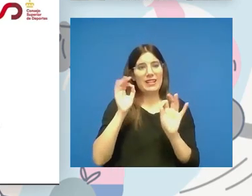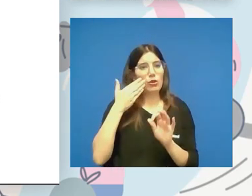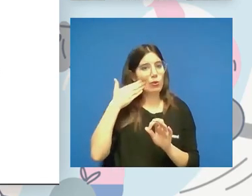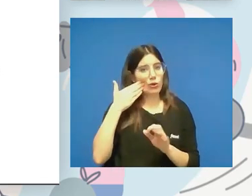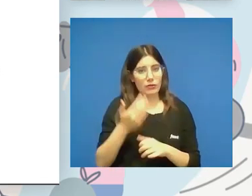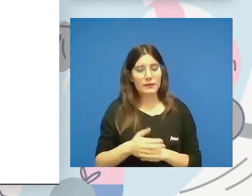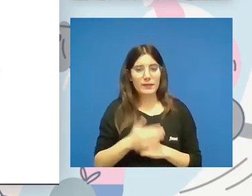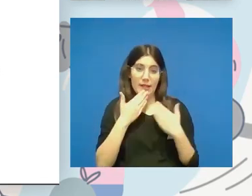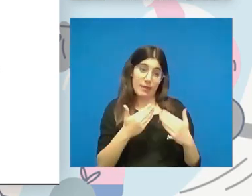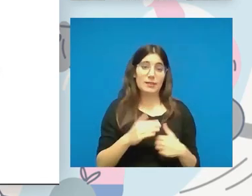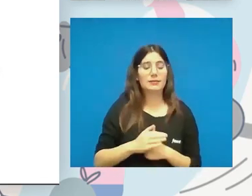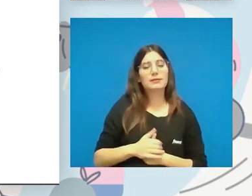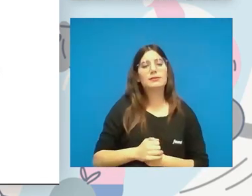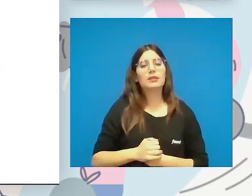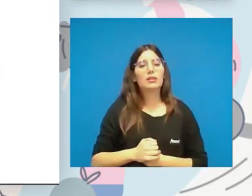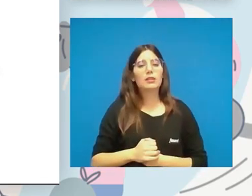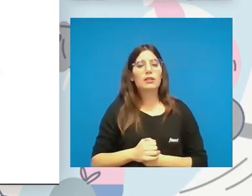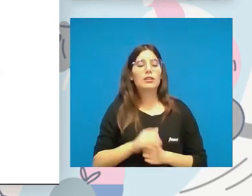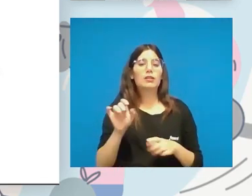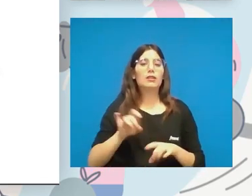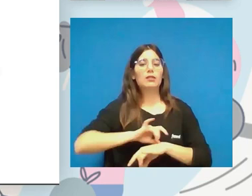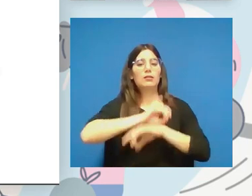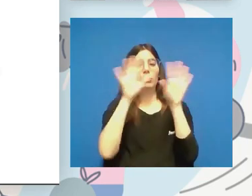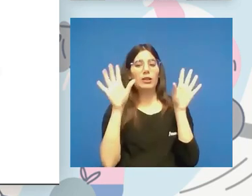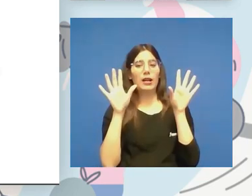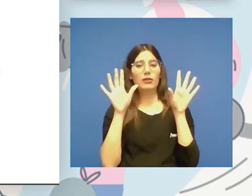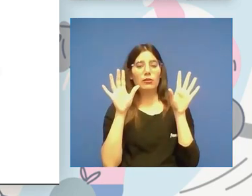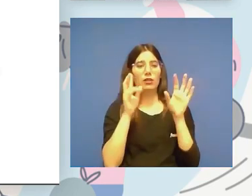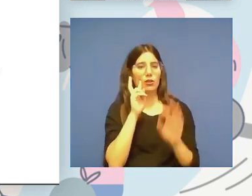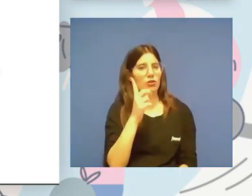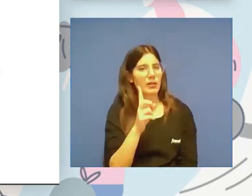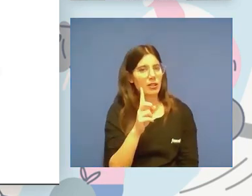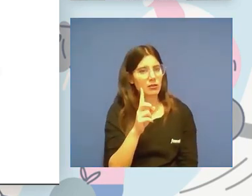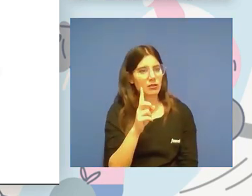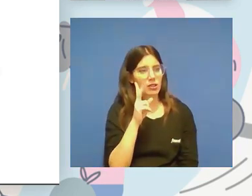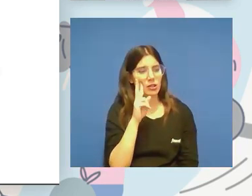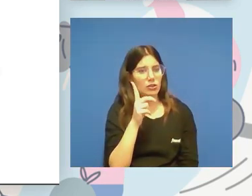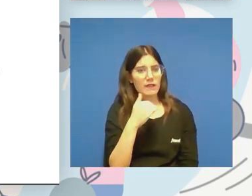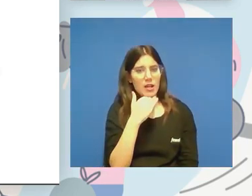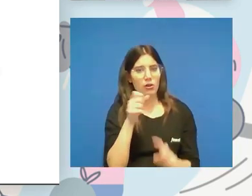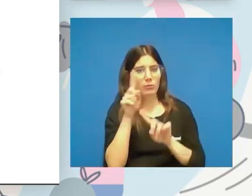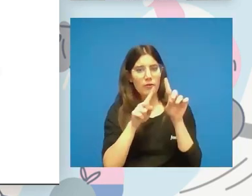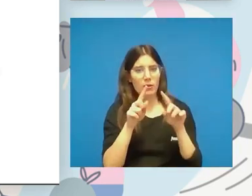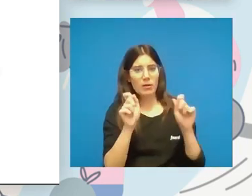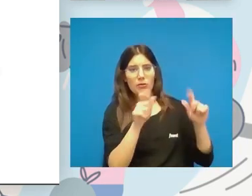de agradecimiento. Por supuesto, no se ve, está habiendo algún problema de...